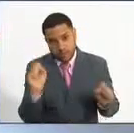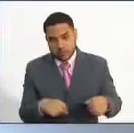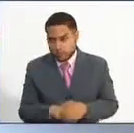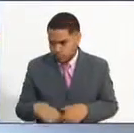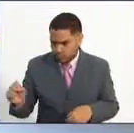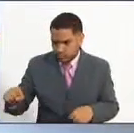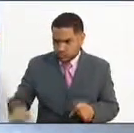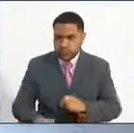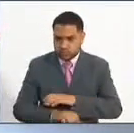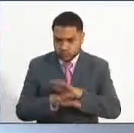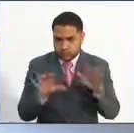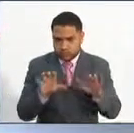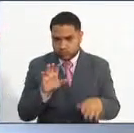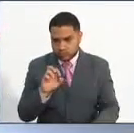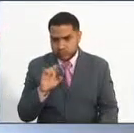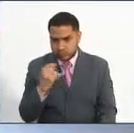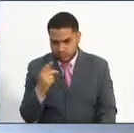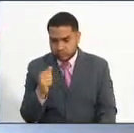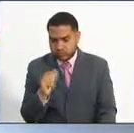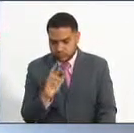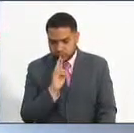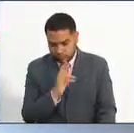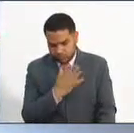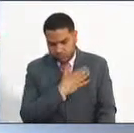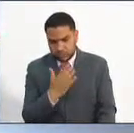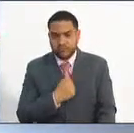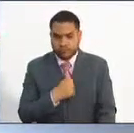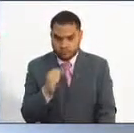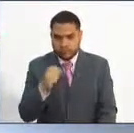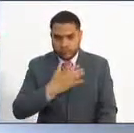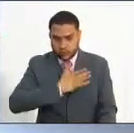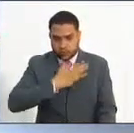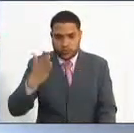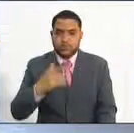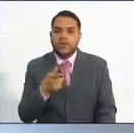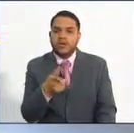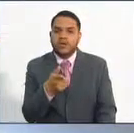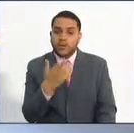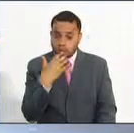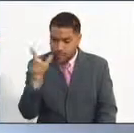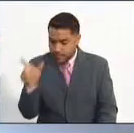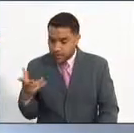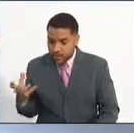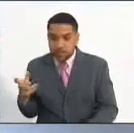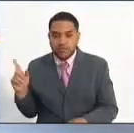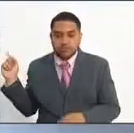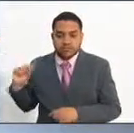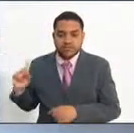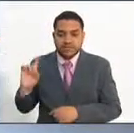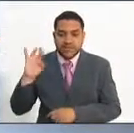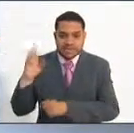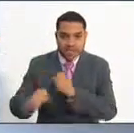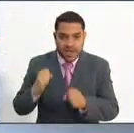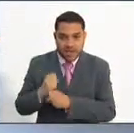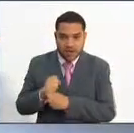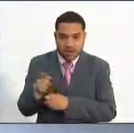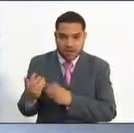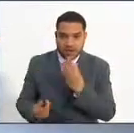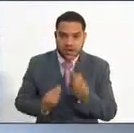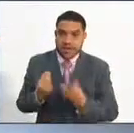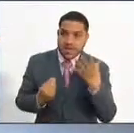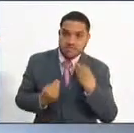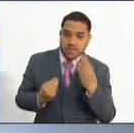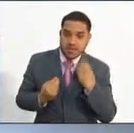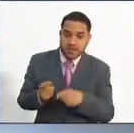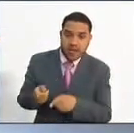Claro que sí, Erika, con mucho gusto le respondo la pregunta. Si el aspirante tiene 15 años de experiencia,